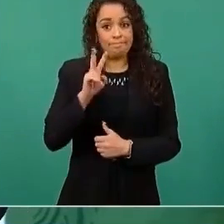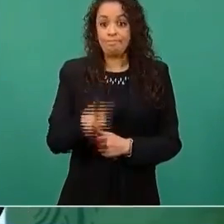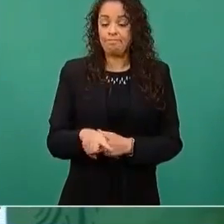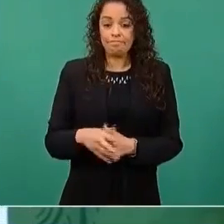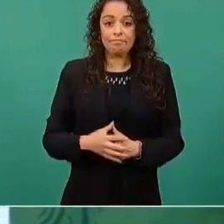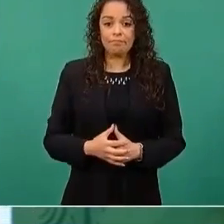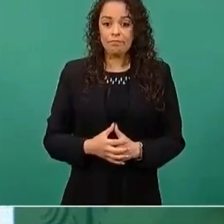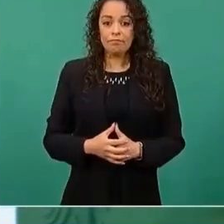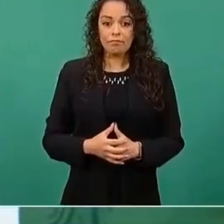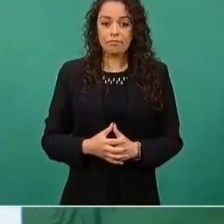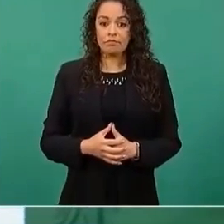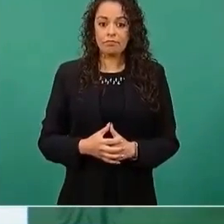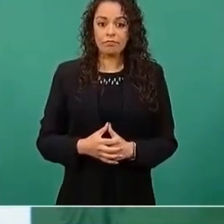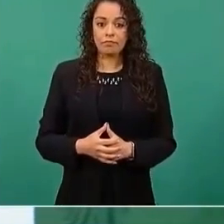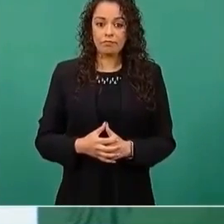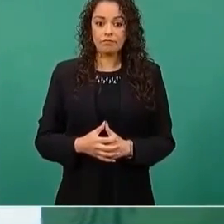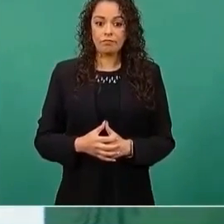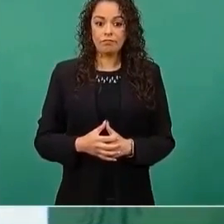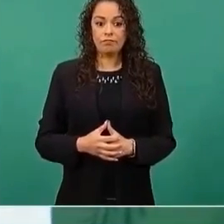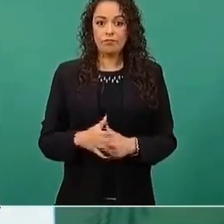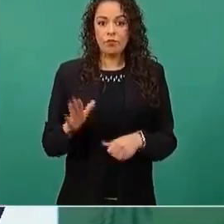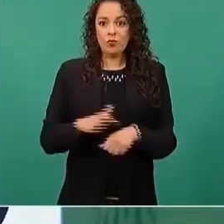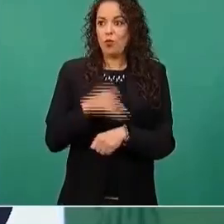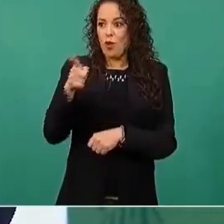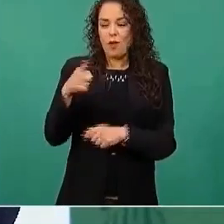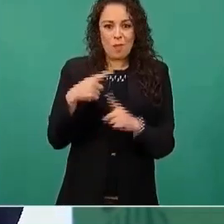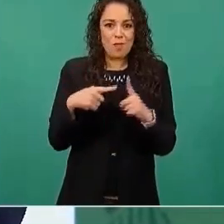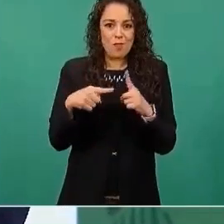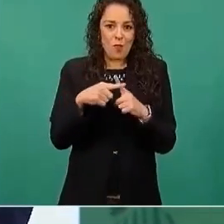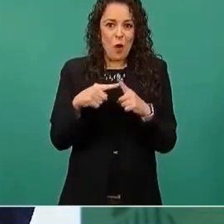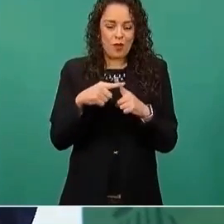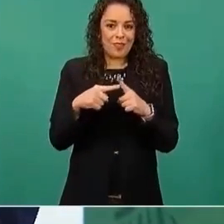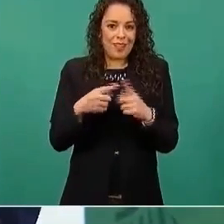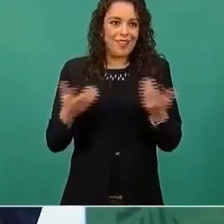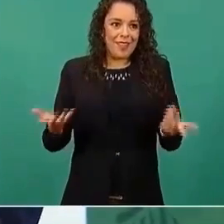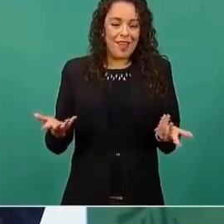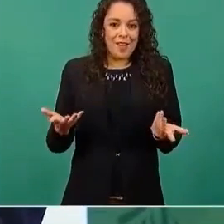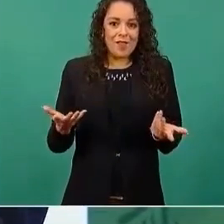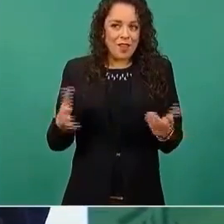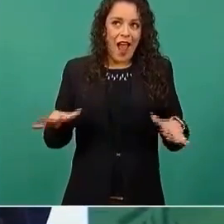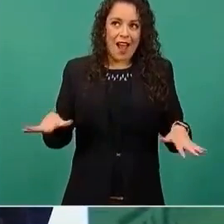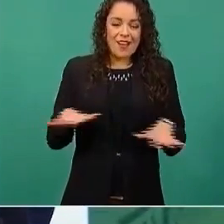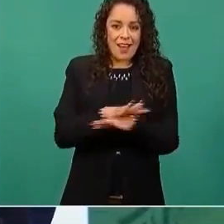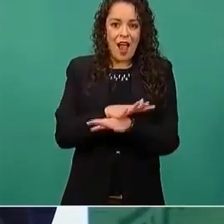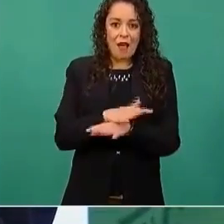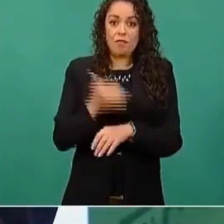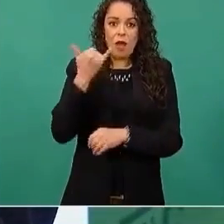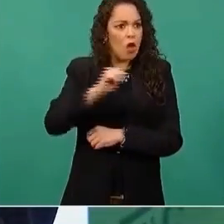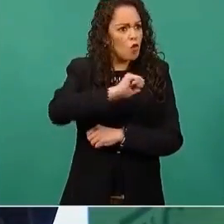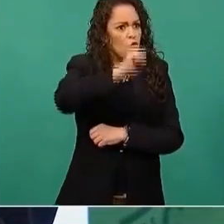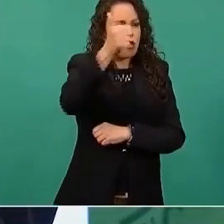de otros empresarios, muchos otros